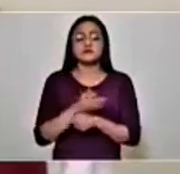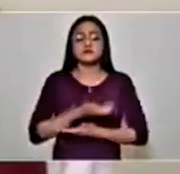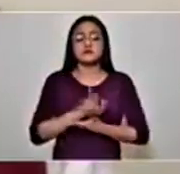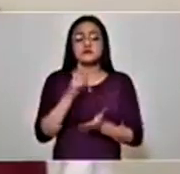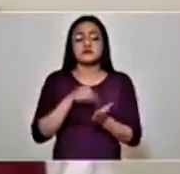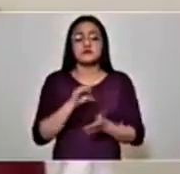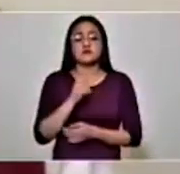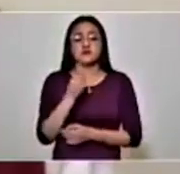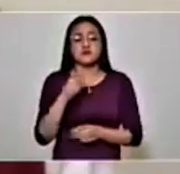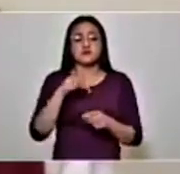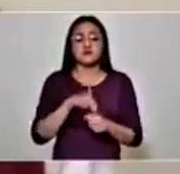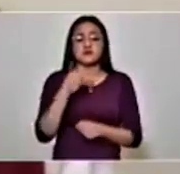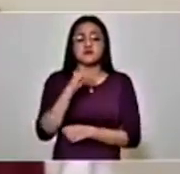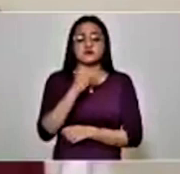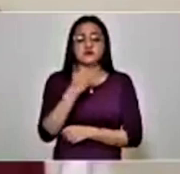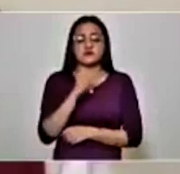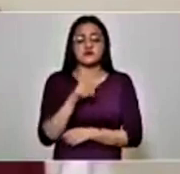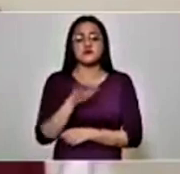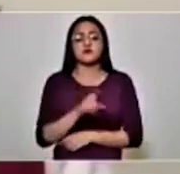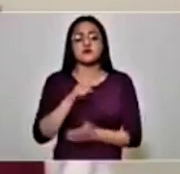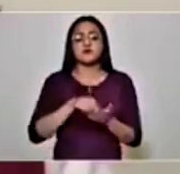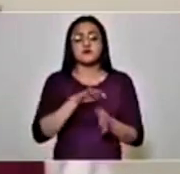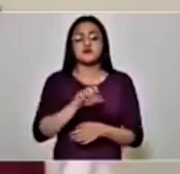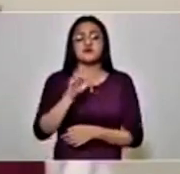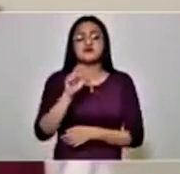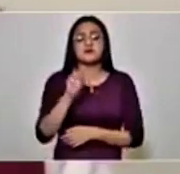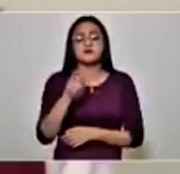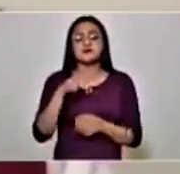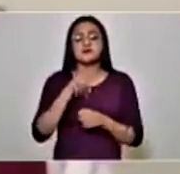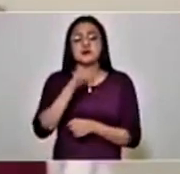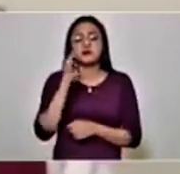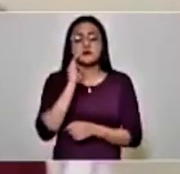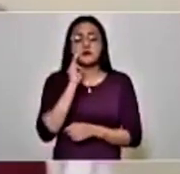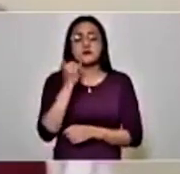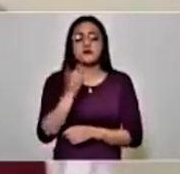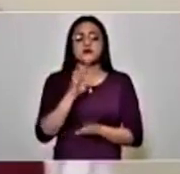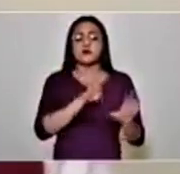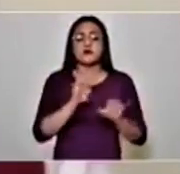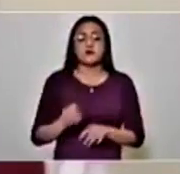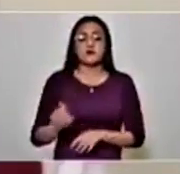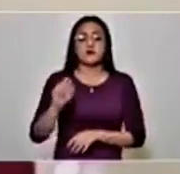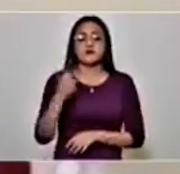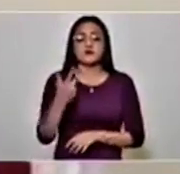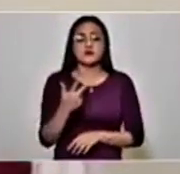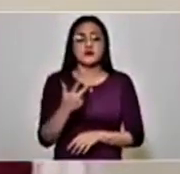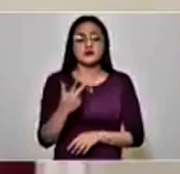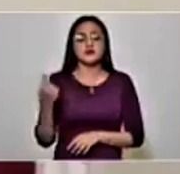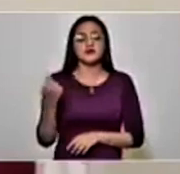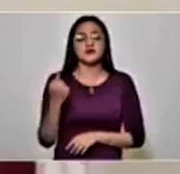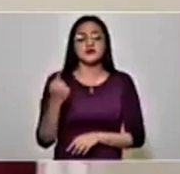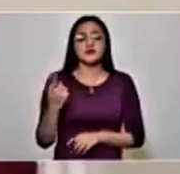noventa y uno en Huachinango, mil quinientos noventa y seis en Zacatlán y novecientos veintiocho que